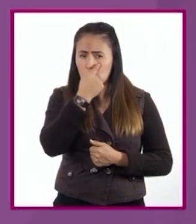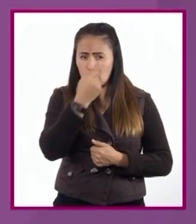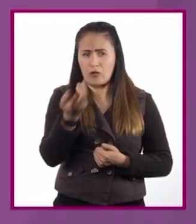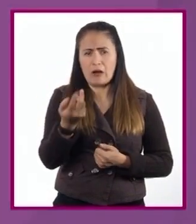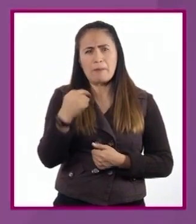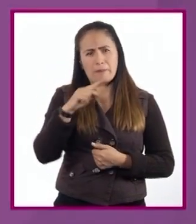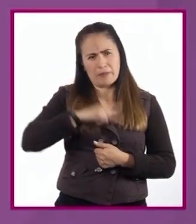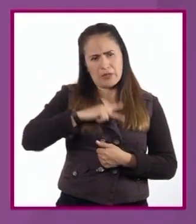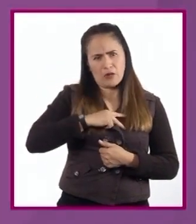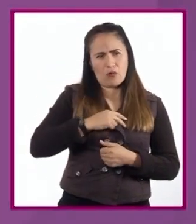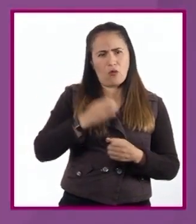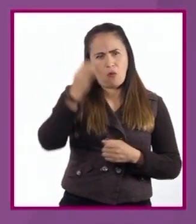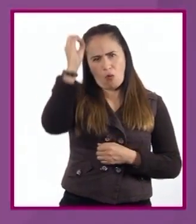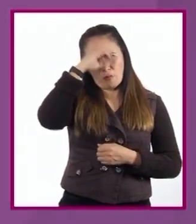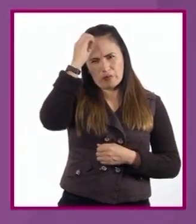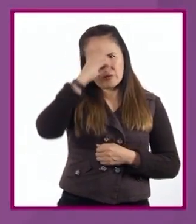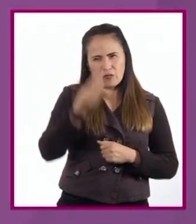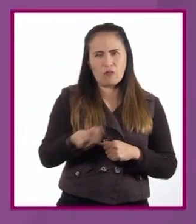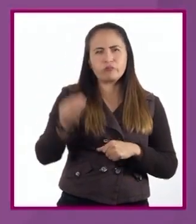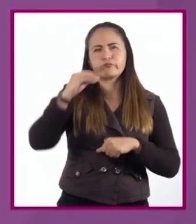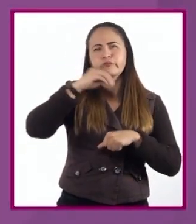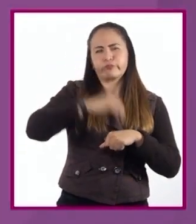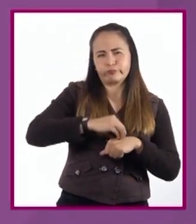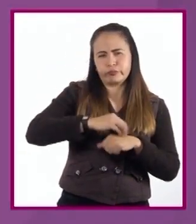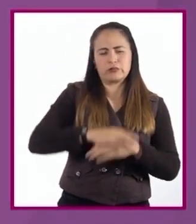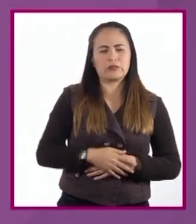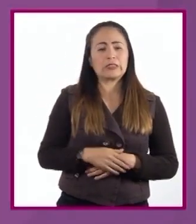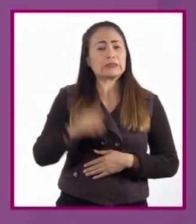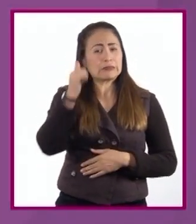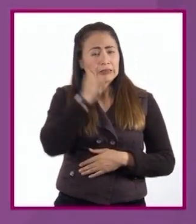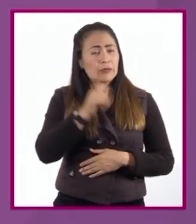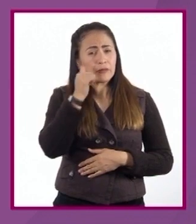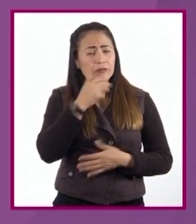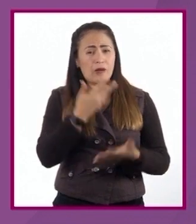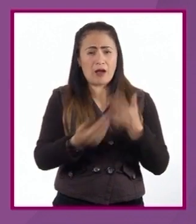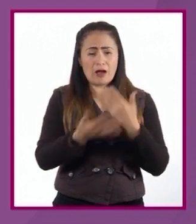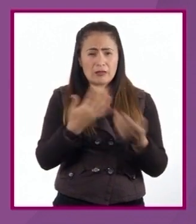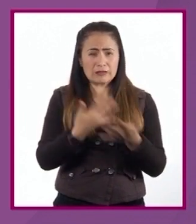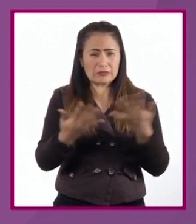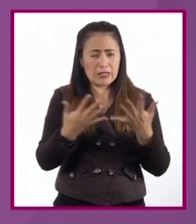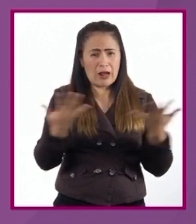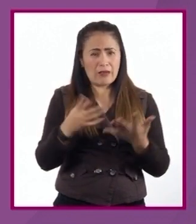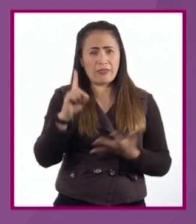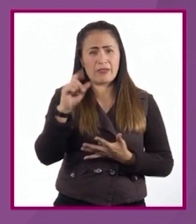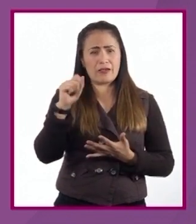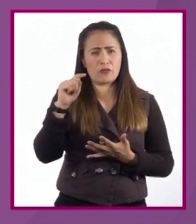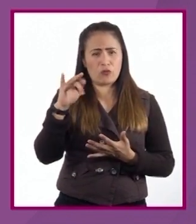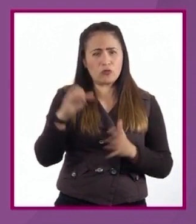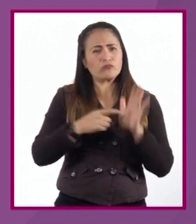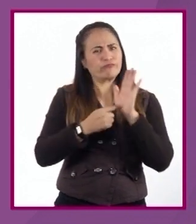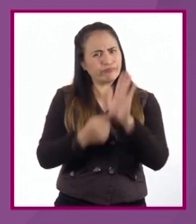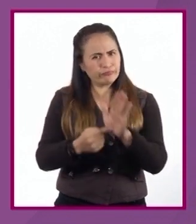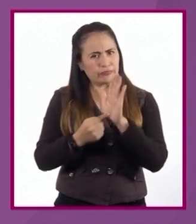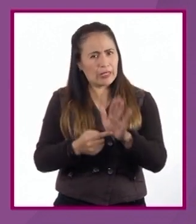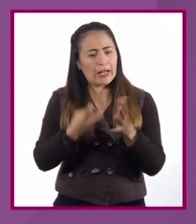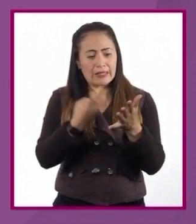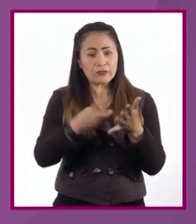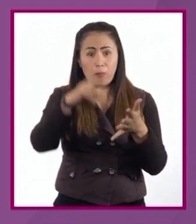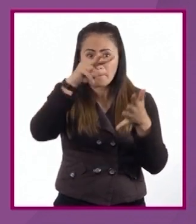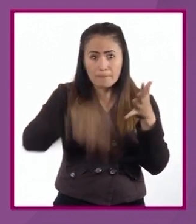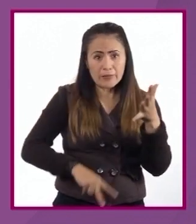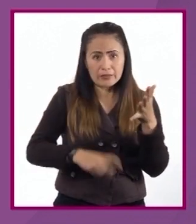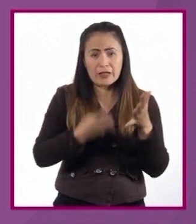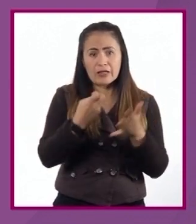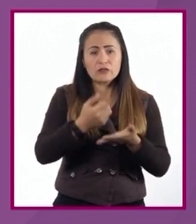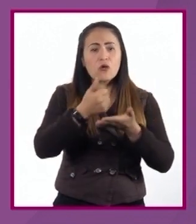Lo importante es exponer hechos y datos que sean confiables y verídicos, puesto que son los que nos